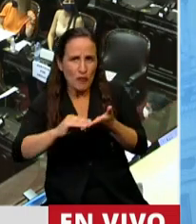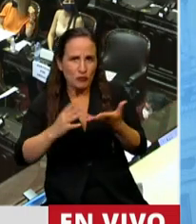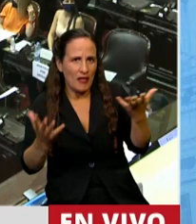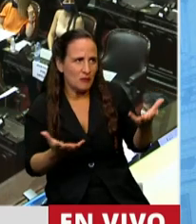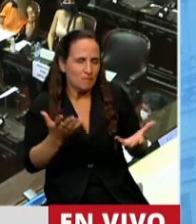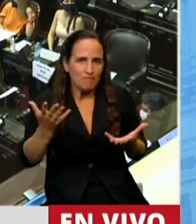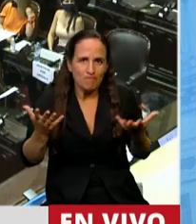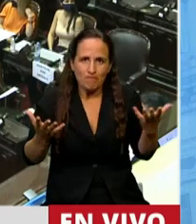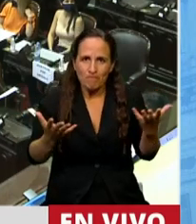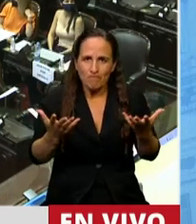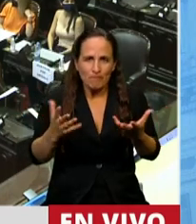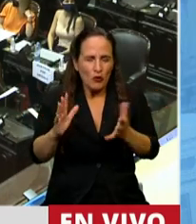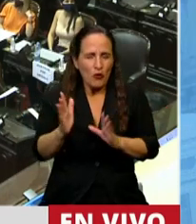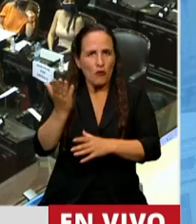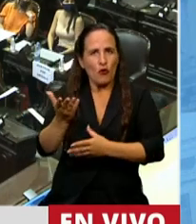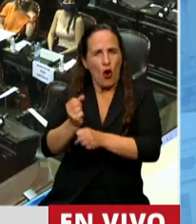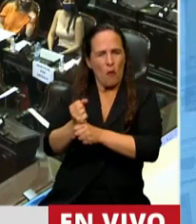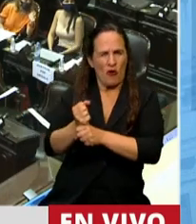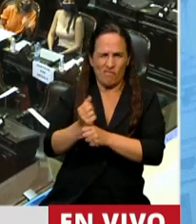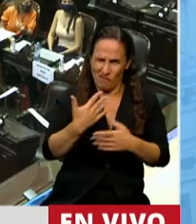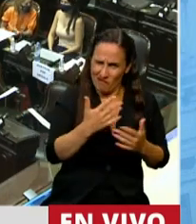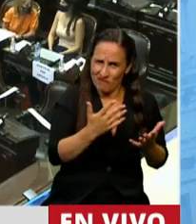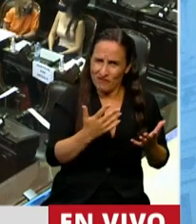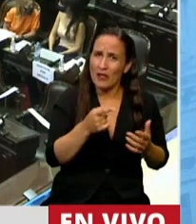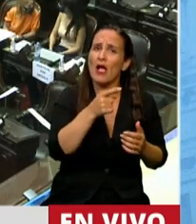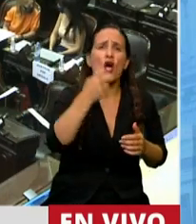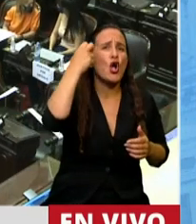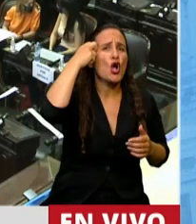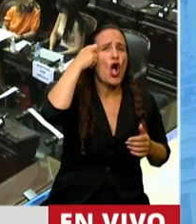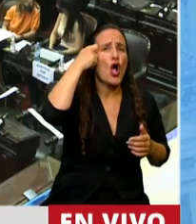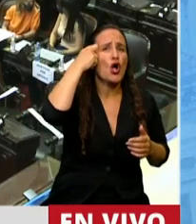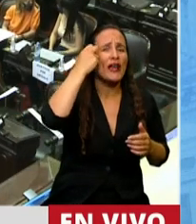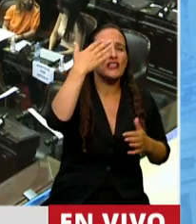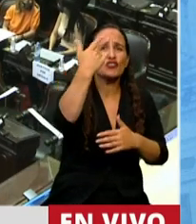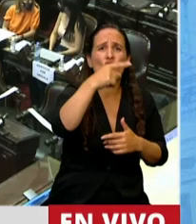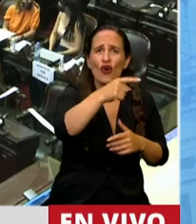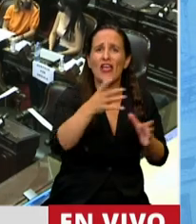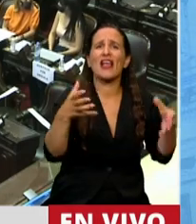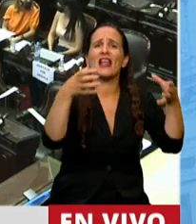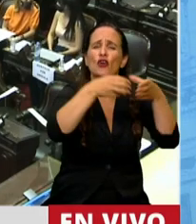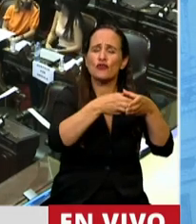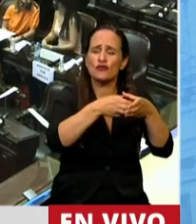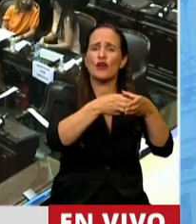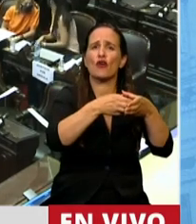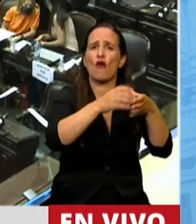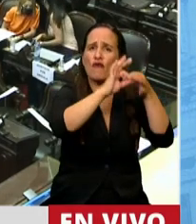Fueron, con motivo de los congresos que organizaba el Consejo Federalista Mundial,